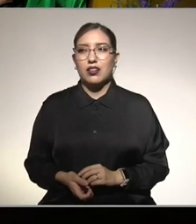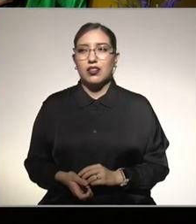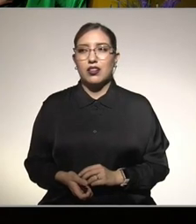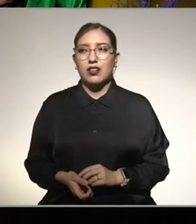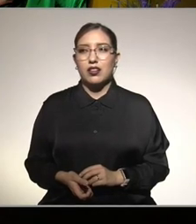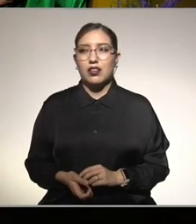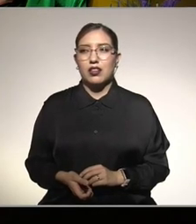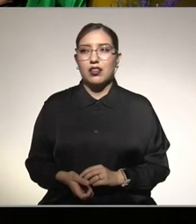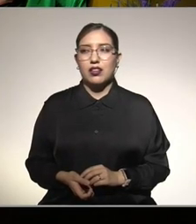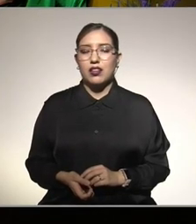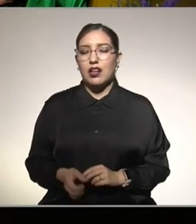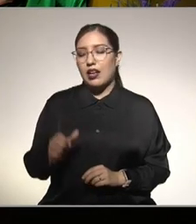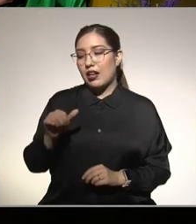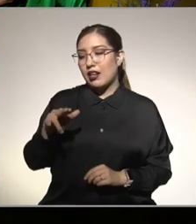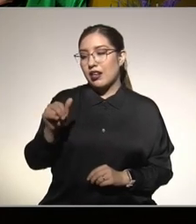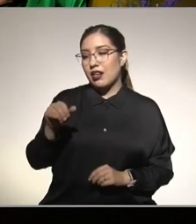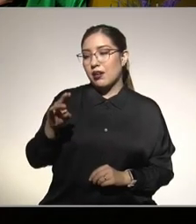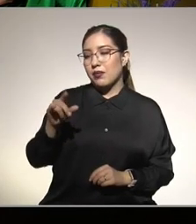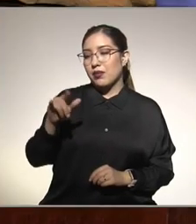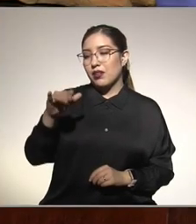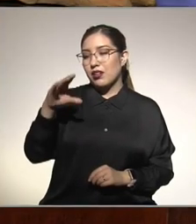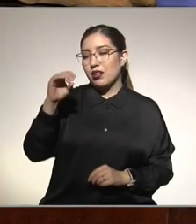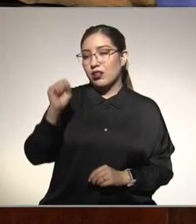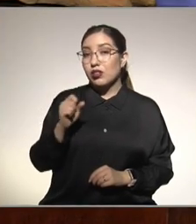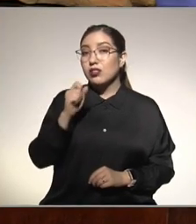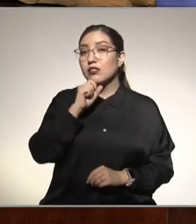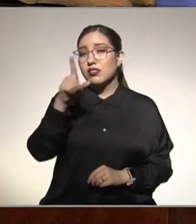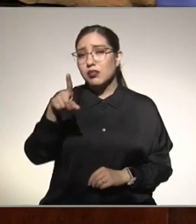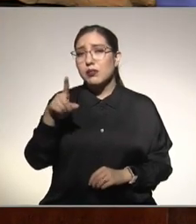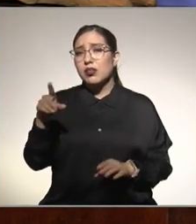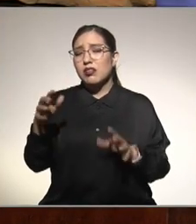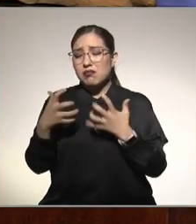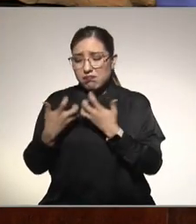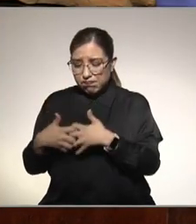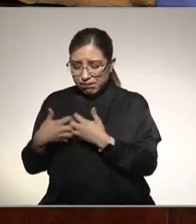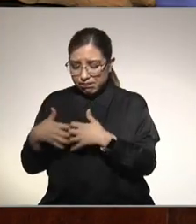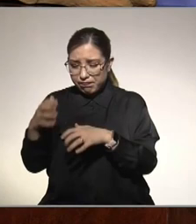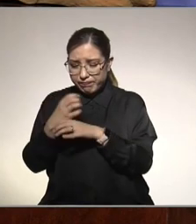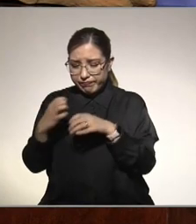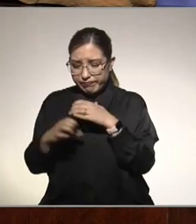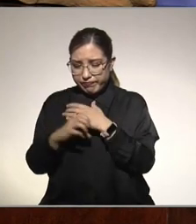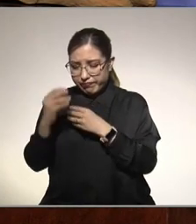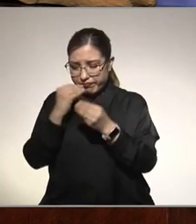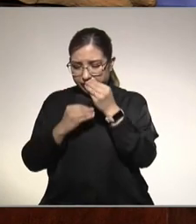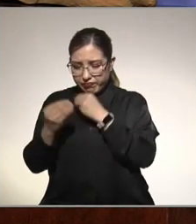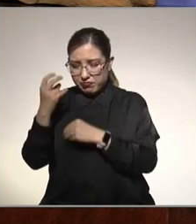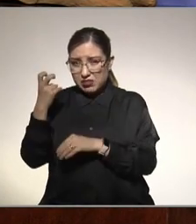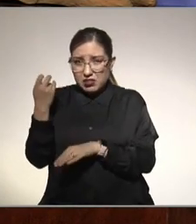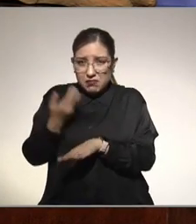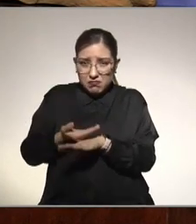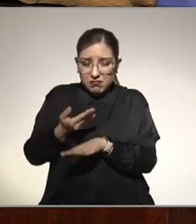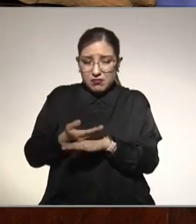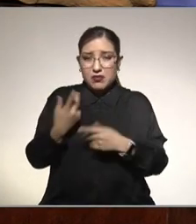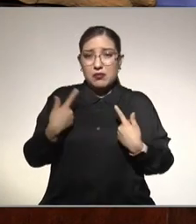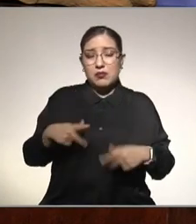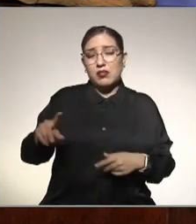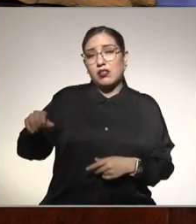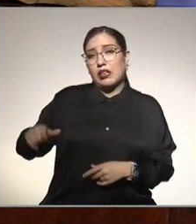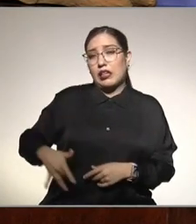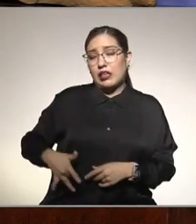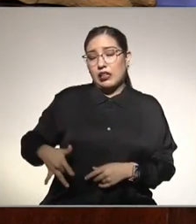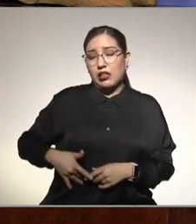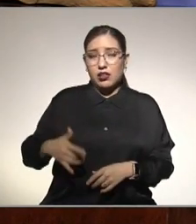afectan los anabólicos y los alimentos industrializados azúcares en las personas con hígado graso alejandro